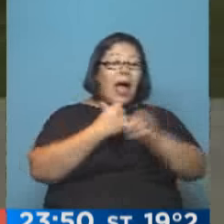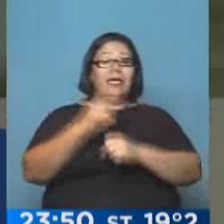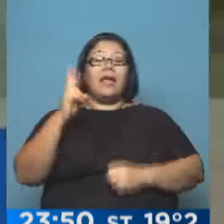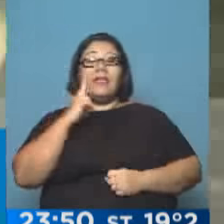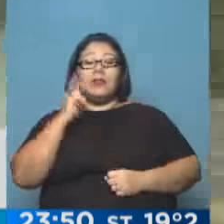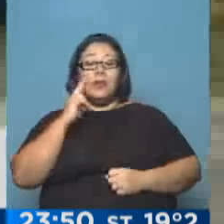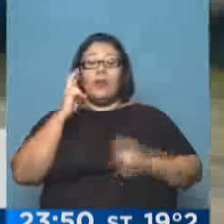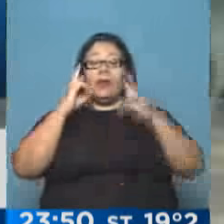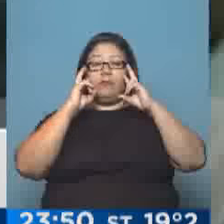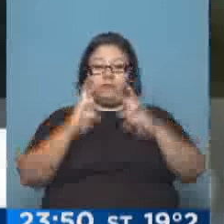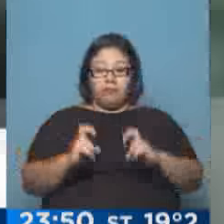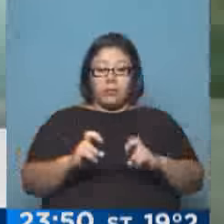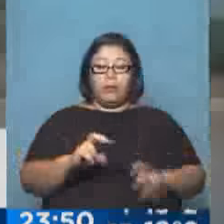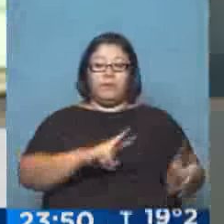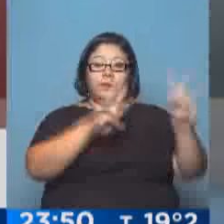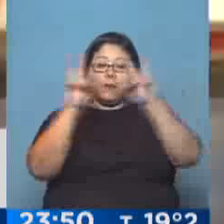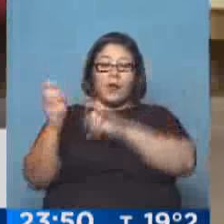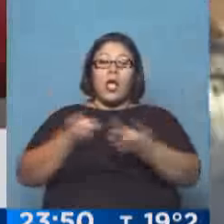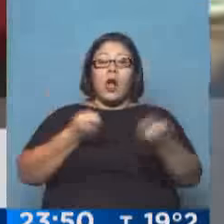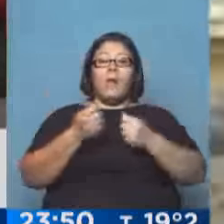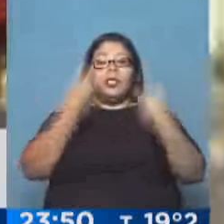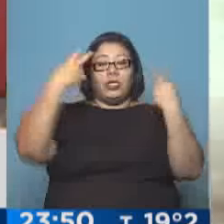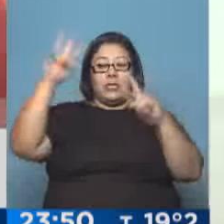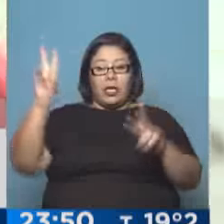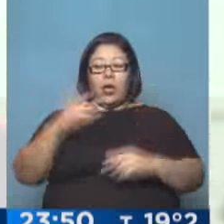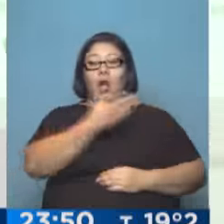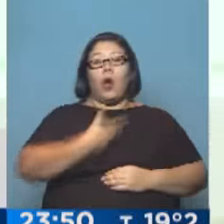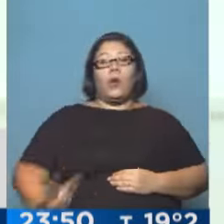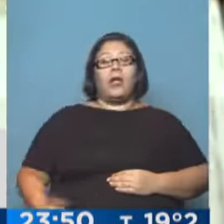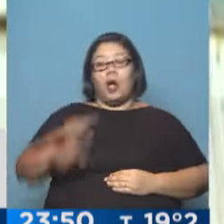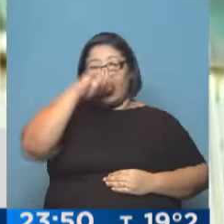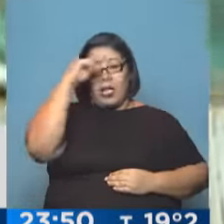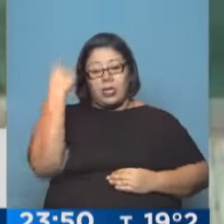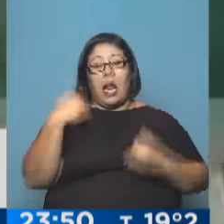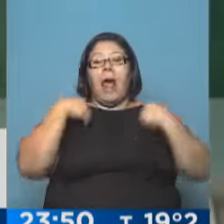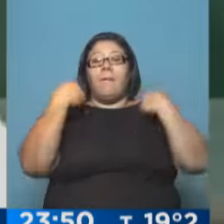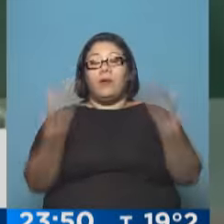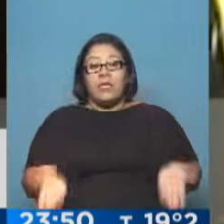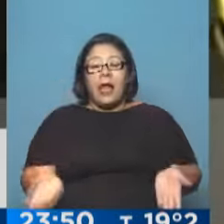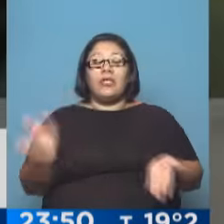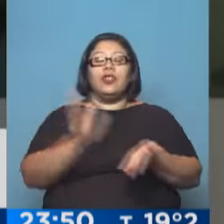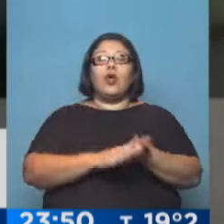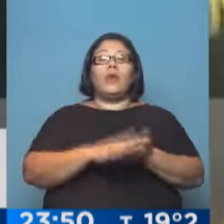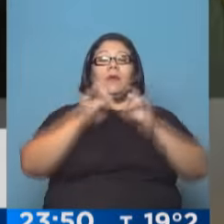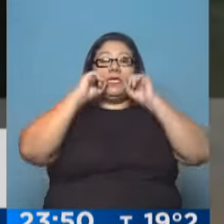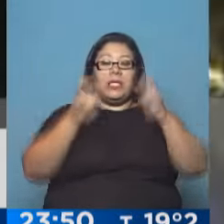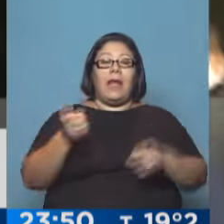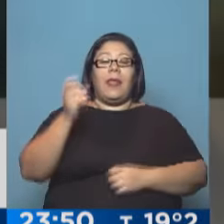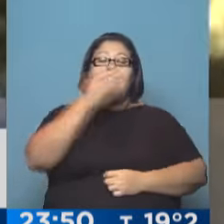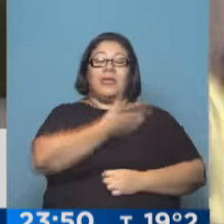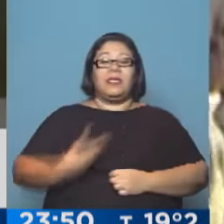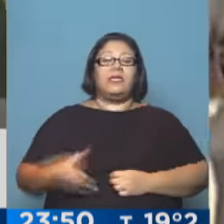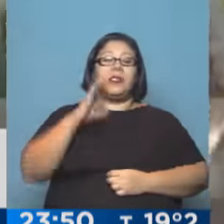Comercio exterior. El Gobierno Nacional aprovechará la próxima visita al país del presidente Obama para avanzar en las